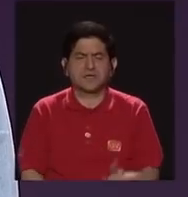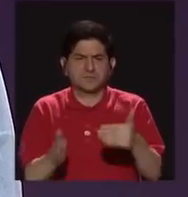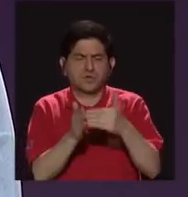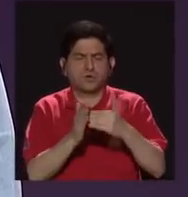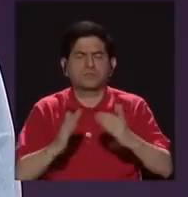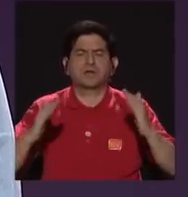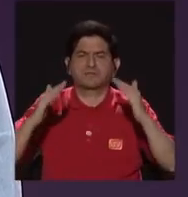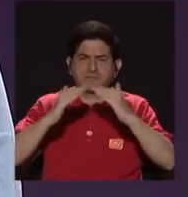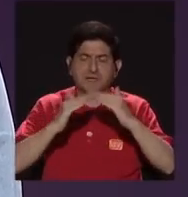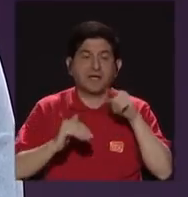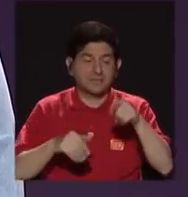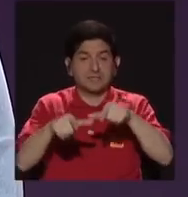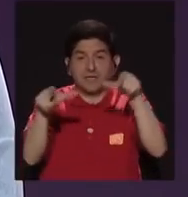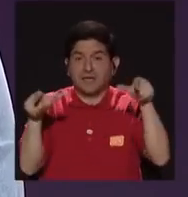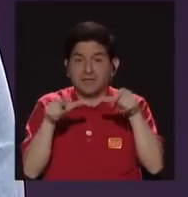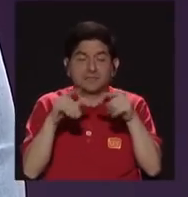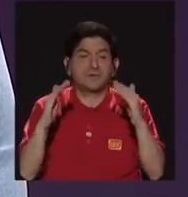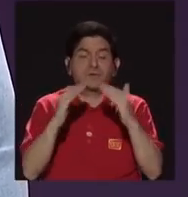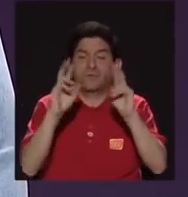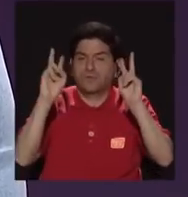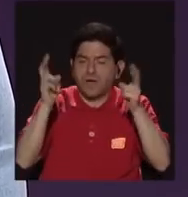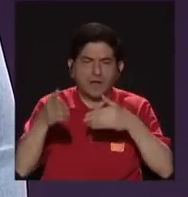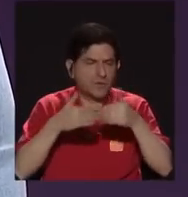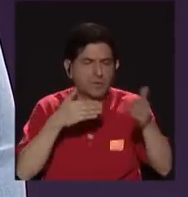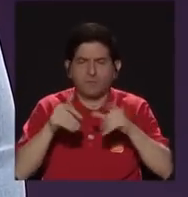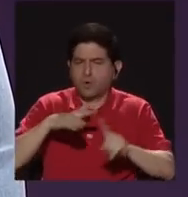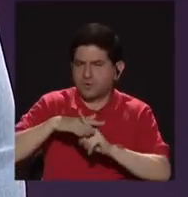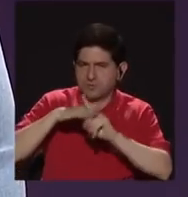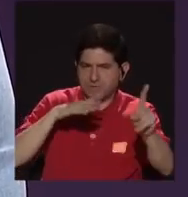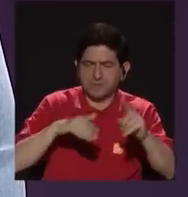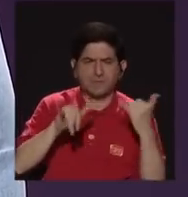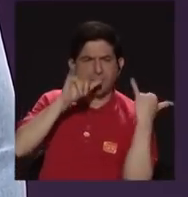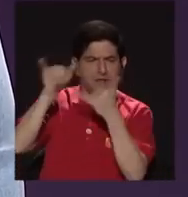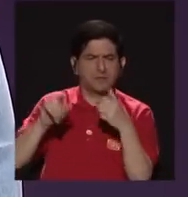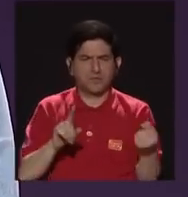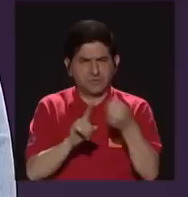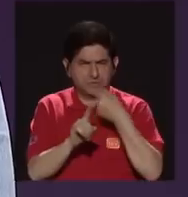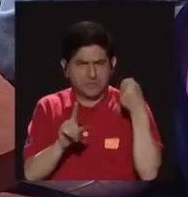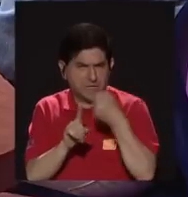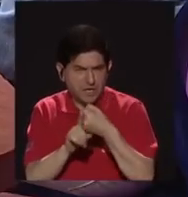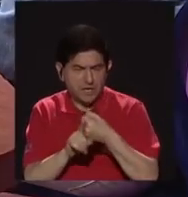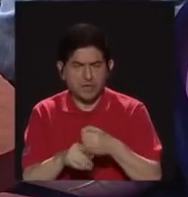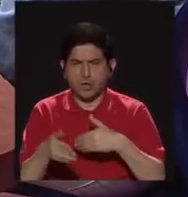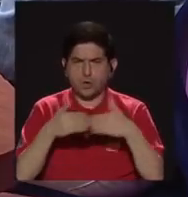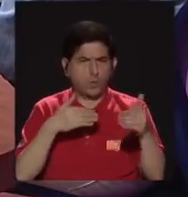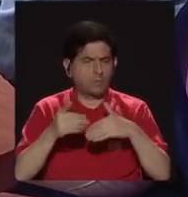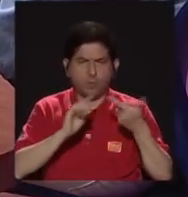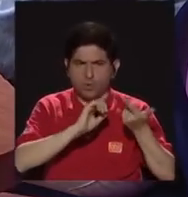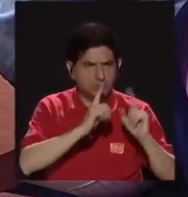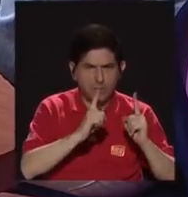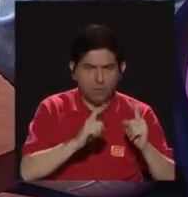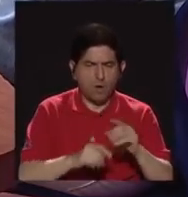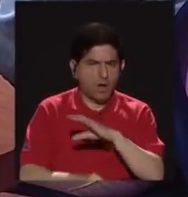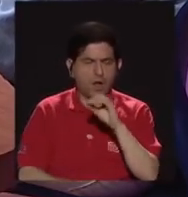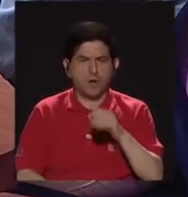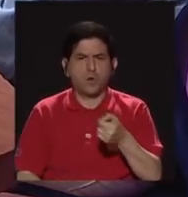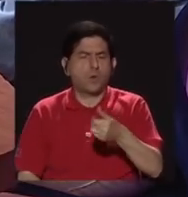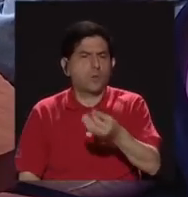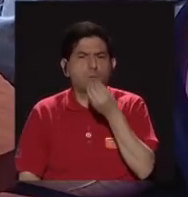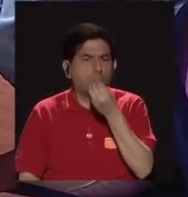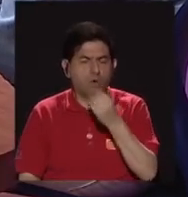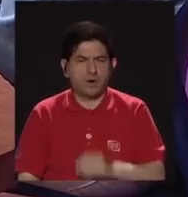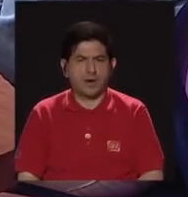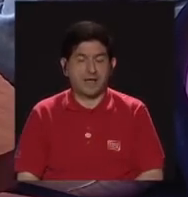hogar, porque ese era su hogar, pesar de haberse escapado para denunciar malos tratos. No cualquier maltrato ni poca comida,